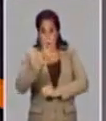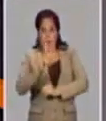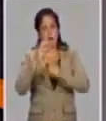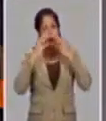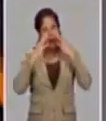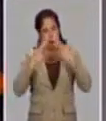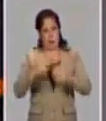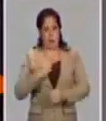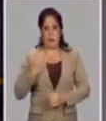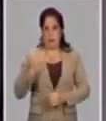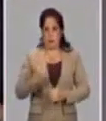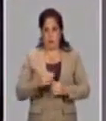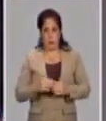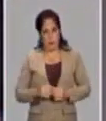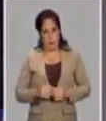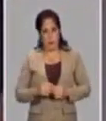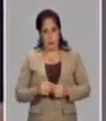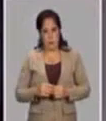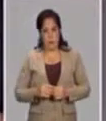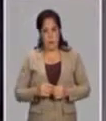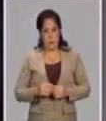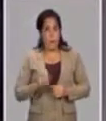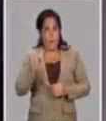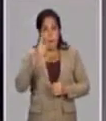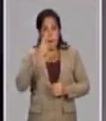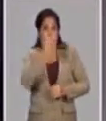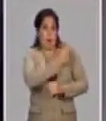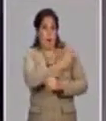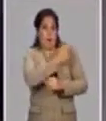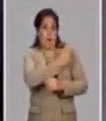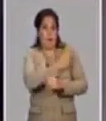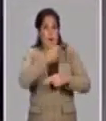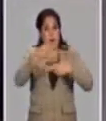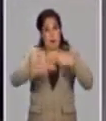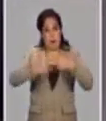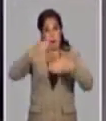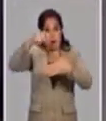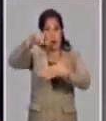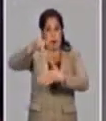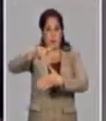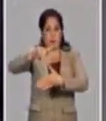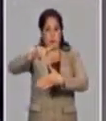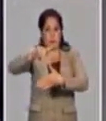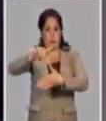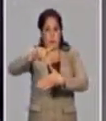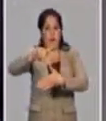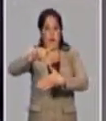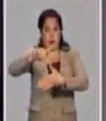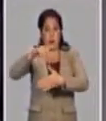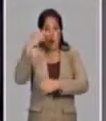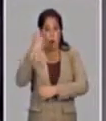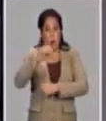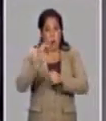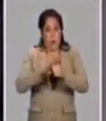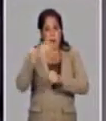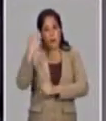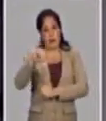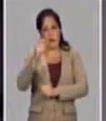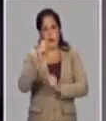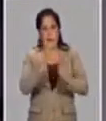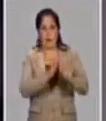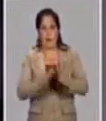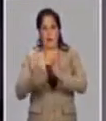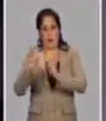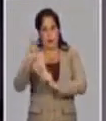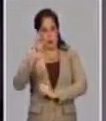es un hito importante. De hecho, es la primera vacuna desarrollada en América Latina que llega a ensayos clínicos